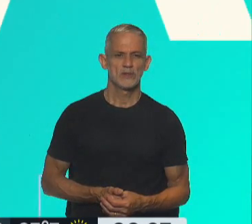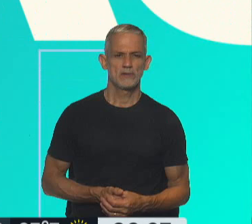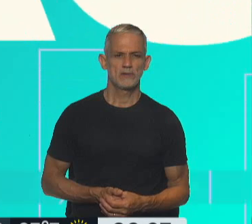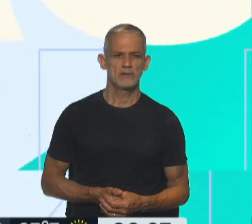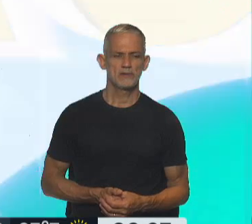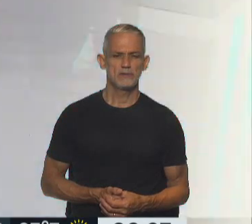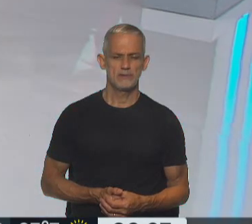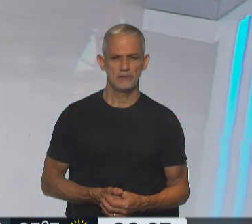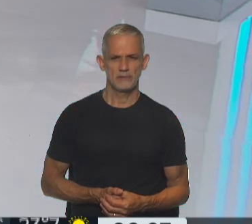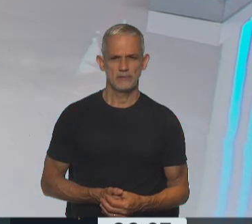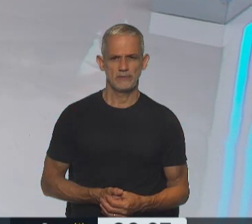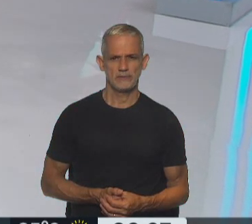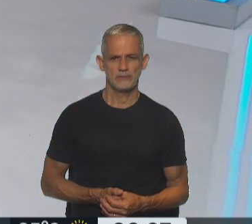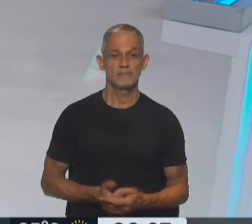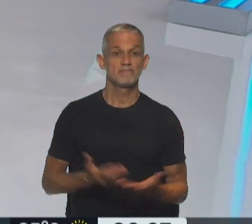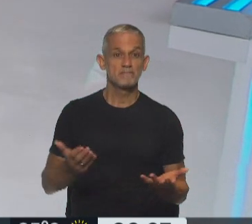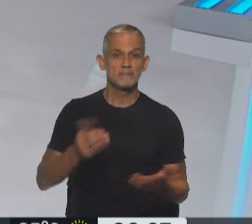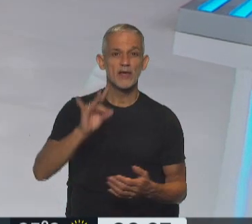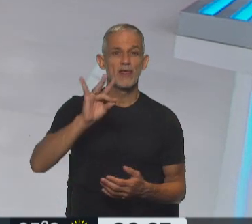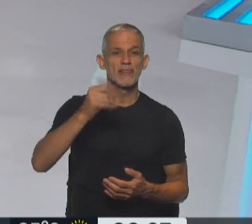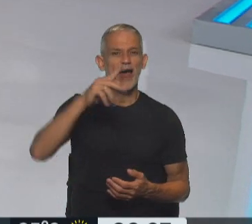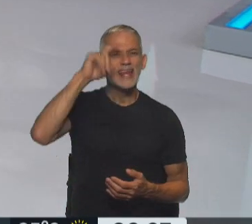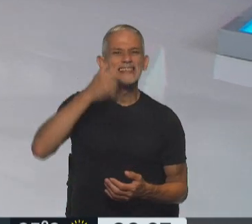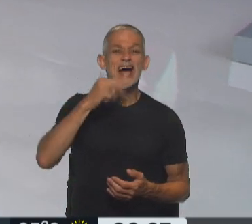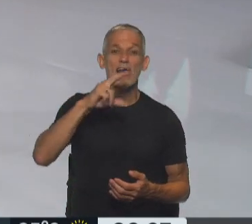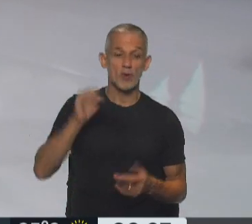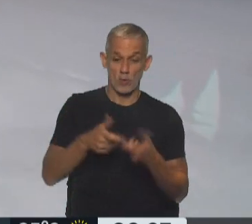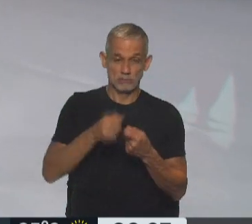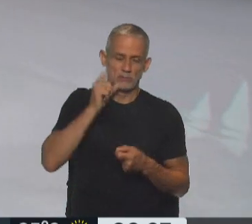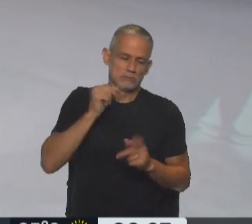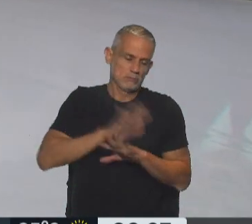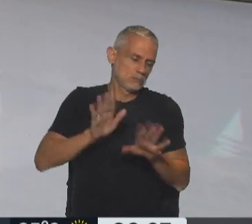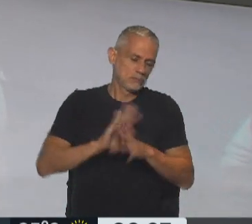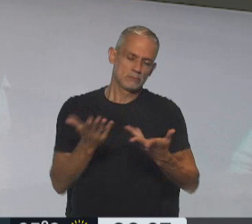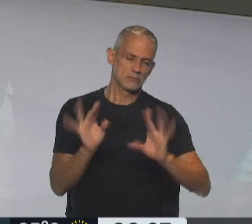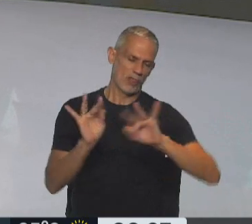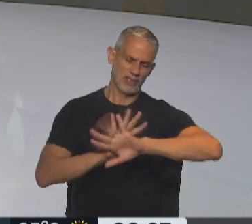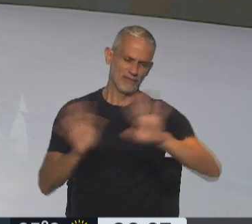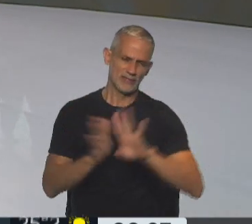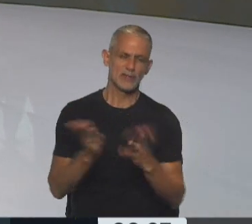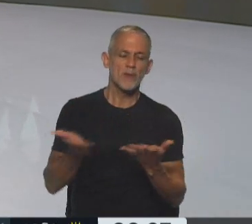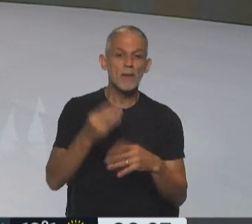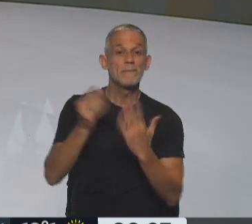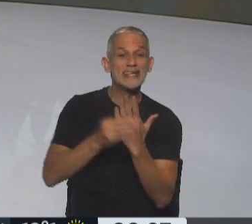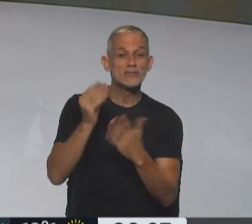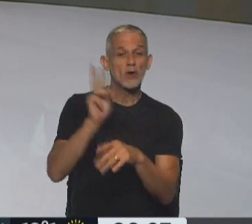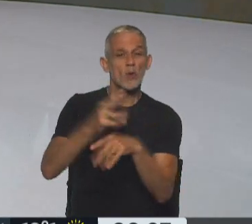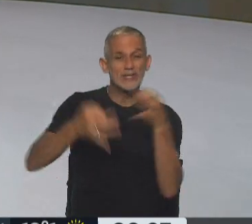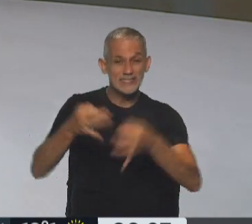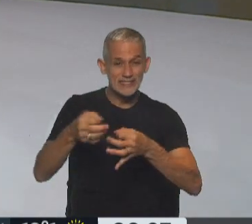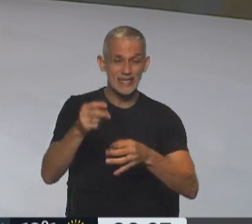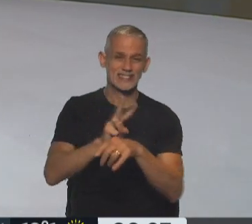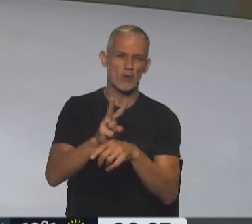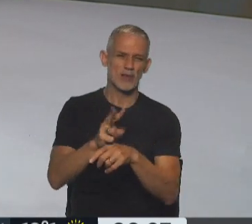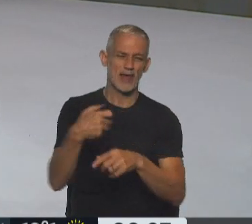... ... Es lo que de Alessandro no va a usar más el WhatsApp en su vida. Sí, está complicado. Hablamos de él, Ministro de Justicia y Seguridad,